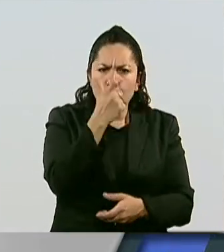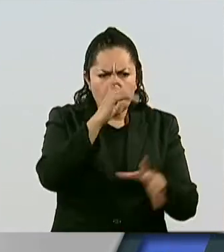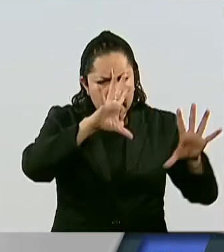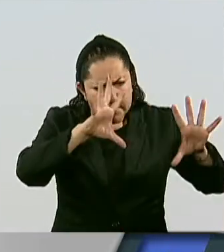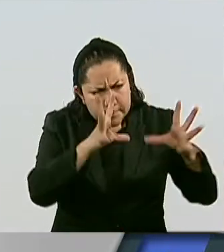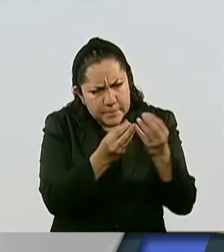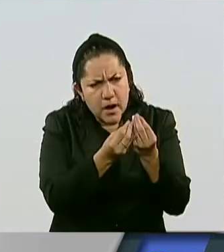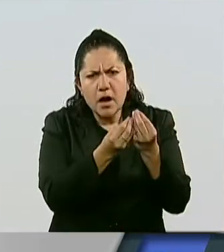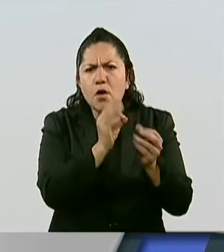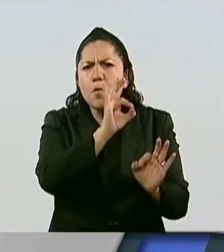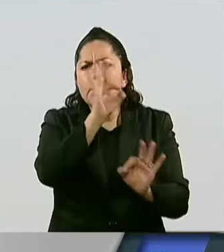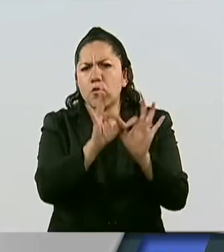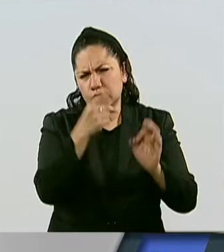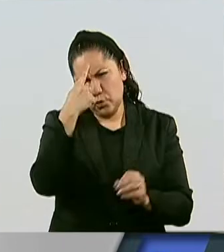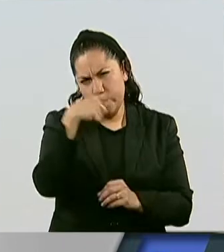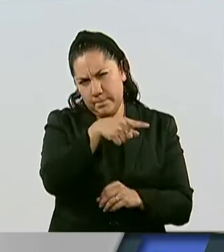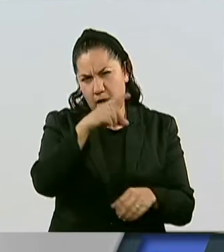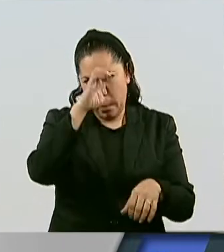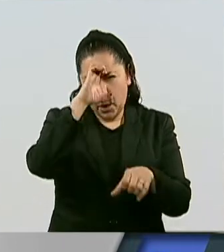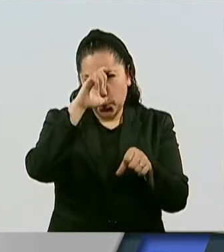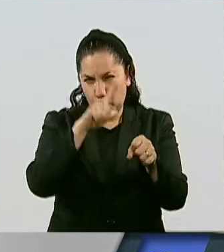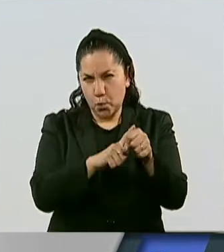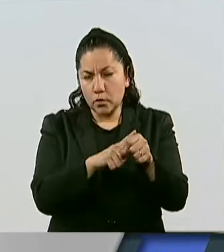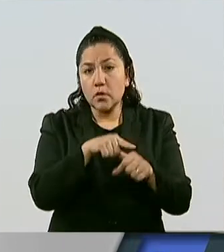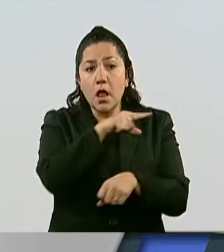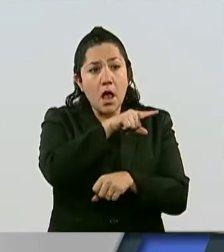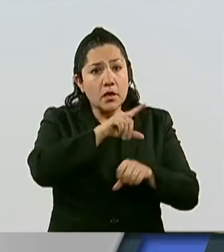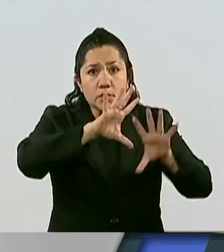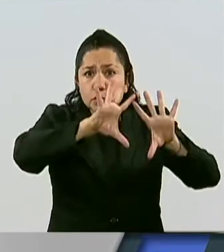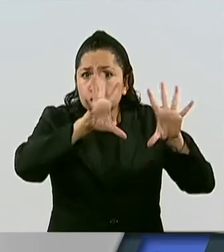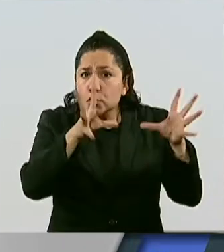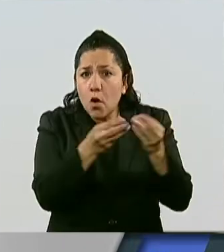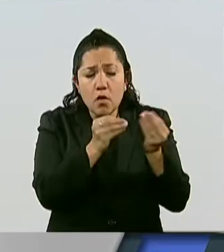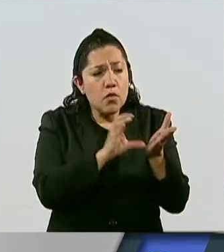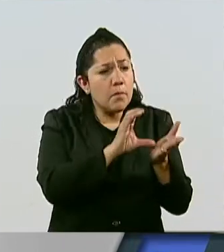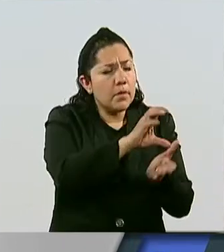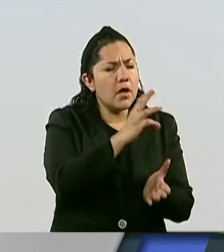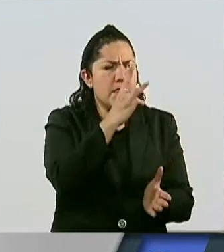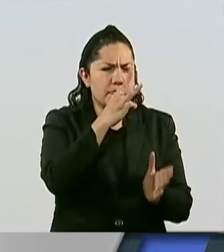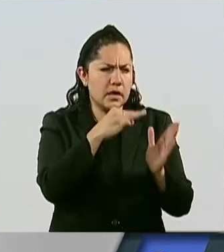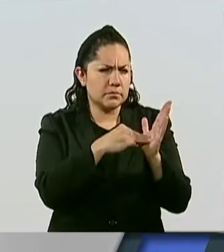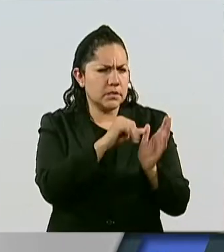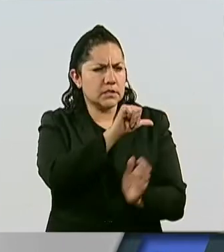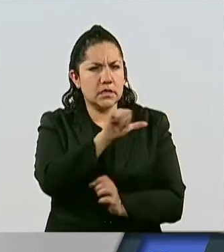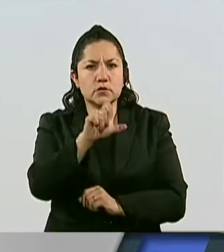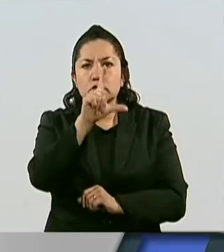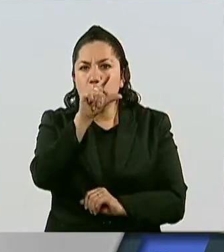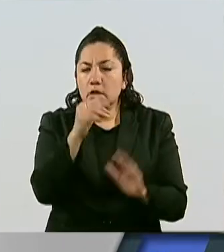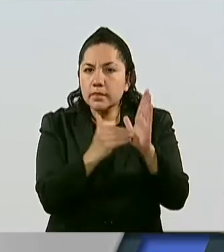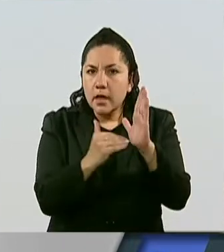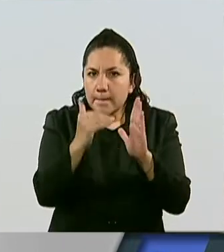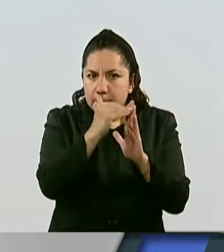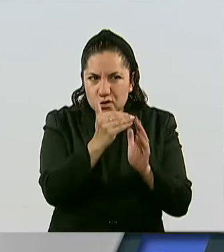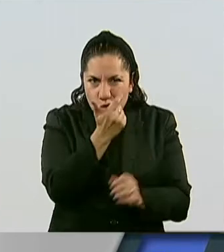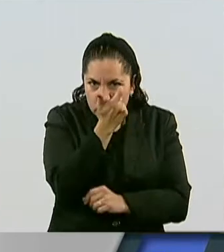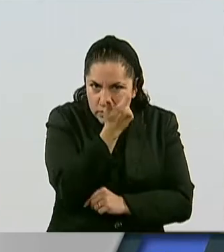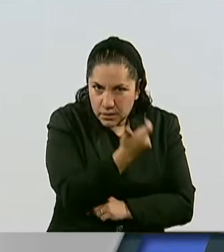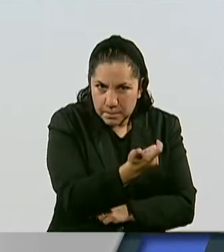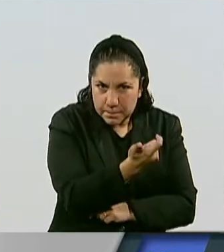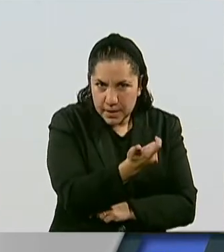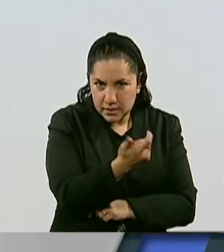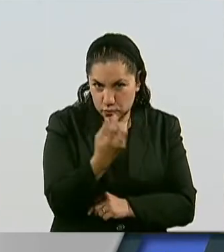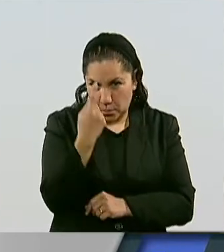que le corresponde a todo el país, 3 mil 670 millones del presupuesto de egresos de la